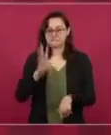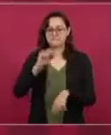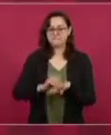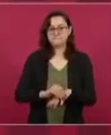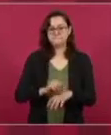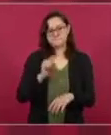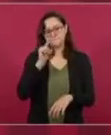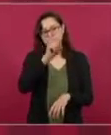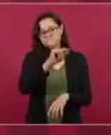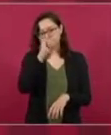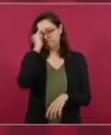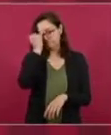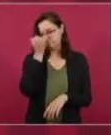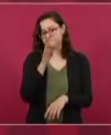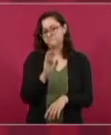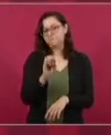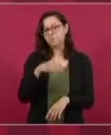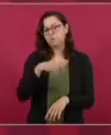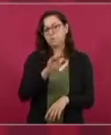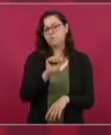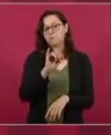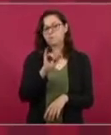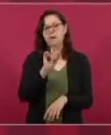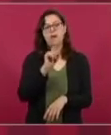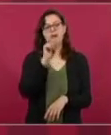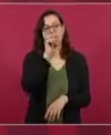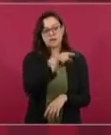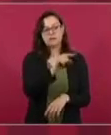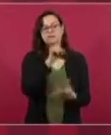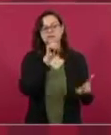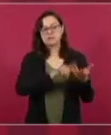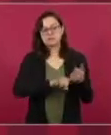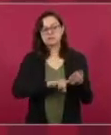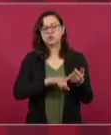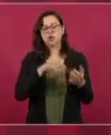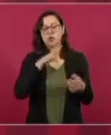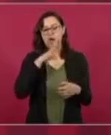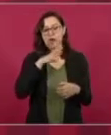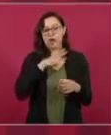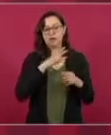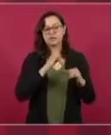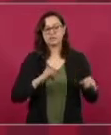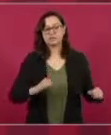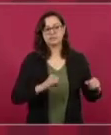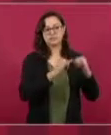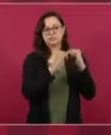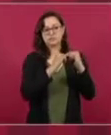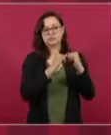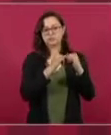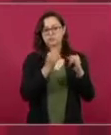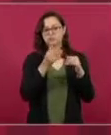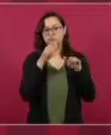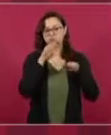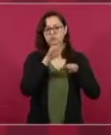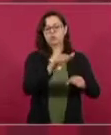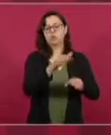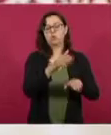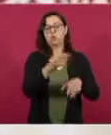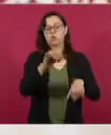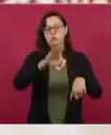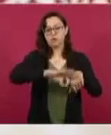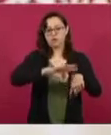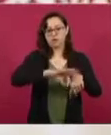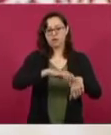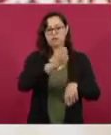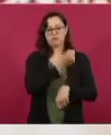están la sede de la mayor parte de las instituciones que me estoy refiriendo. Son ocho instituciones y empresas de la